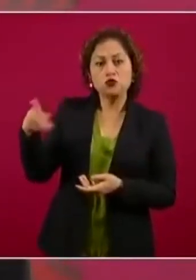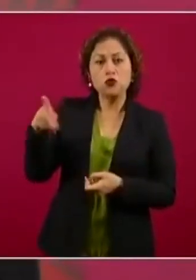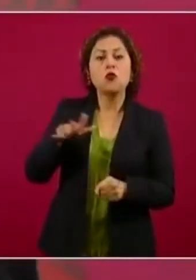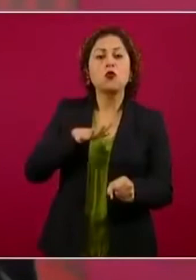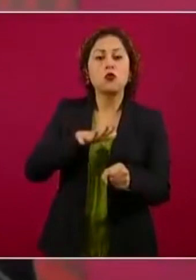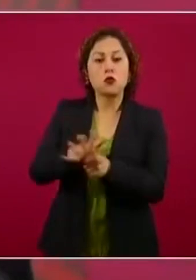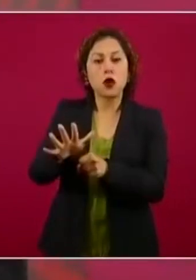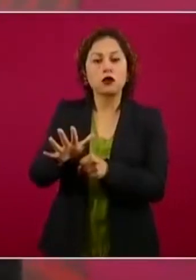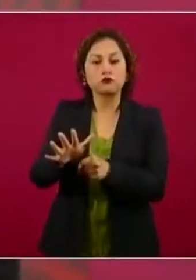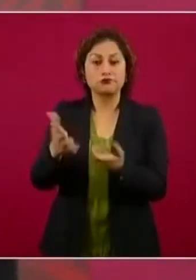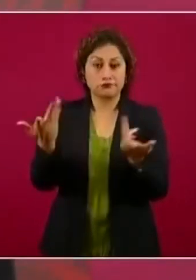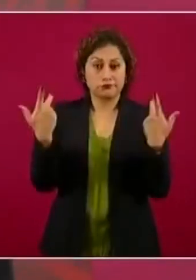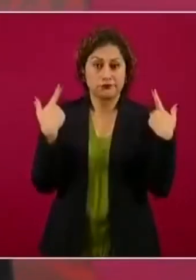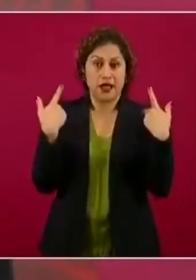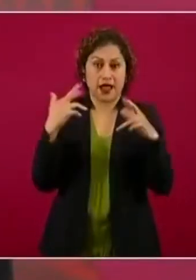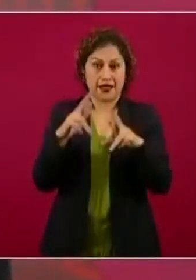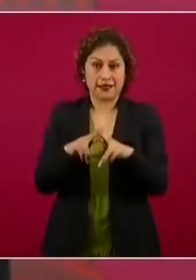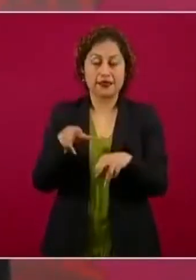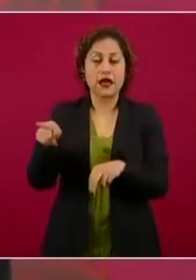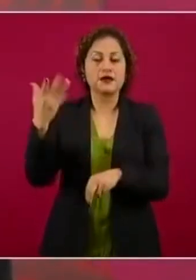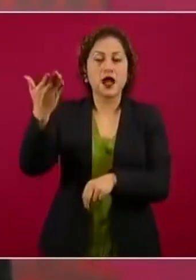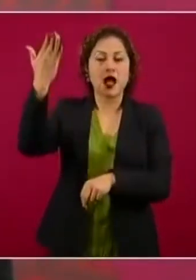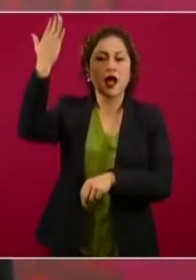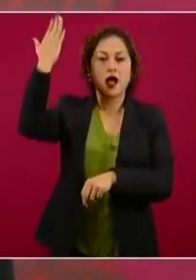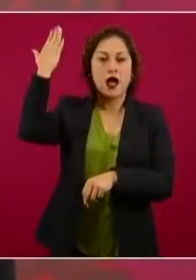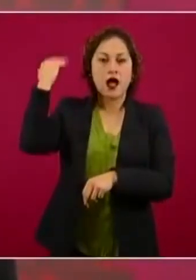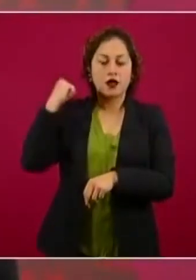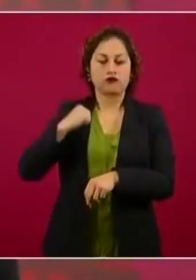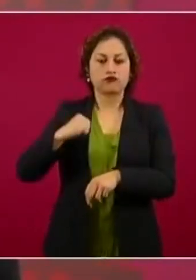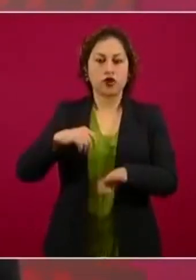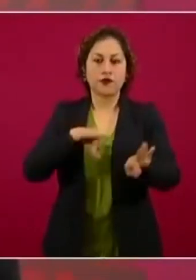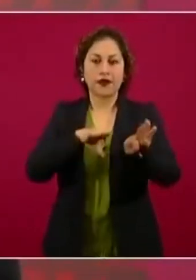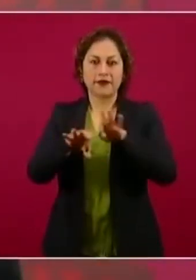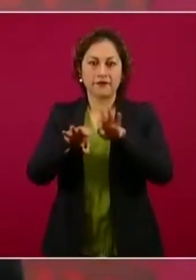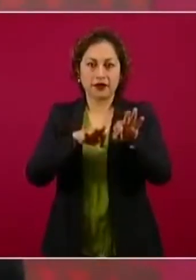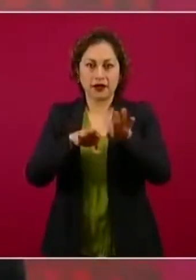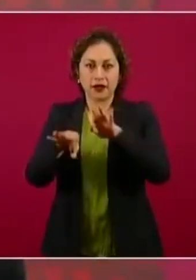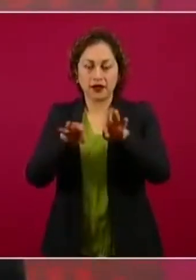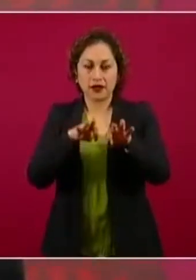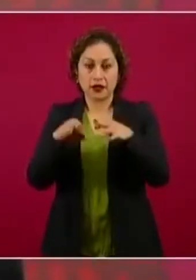empezó como maestra de grupo, maestra de primaria.